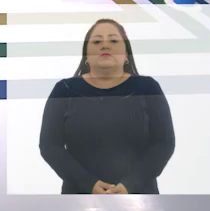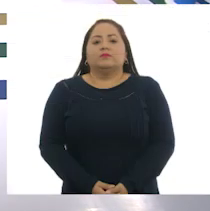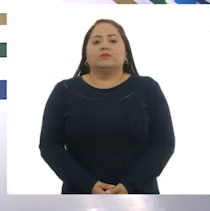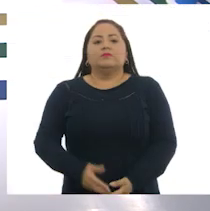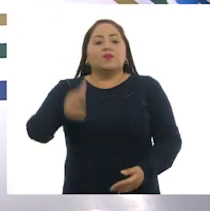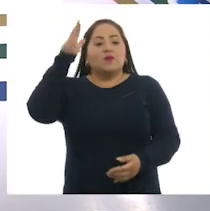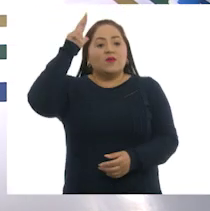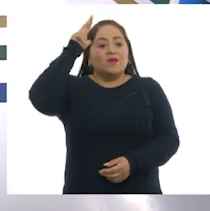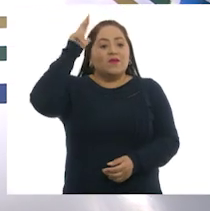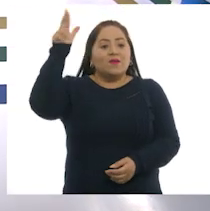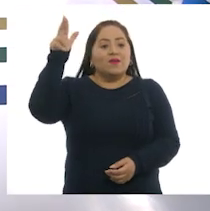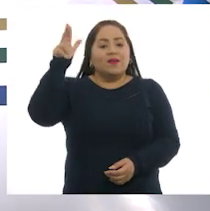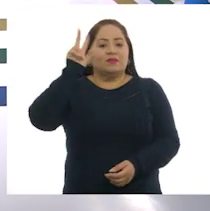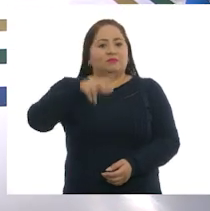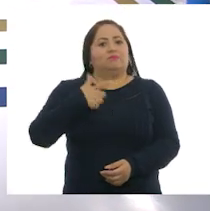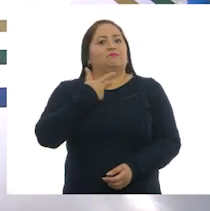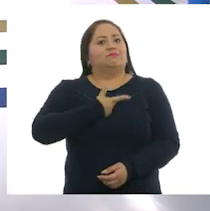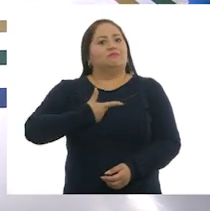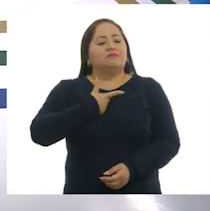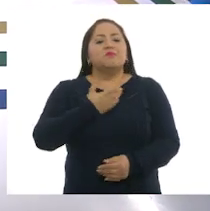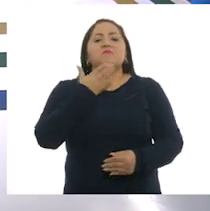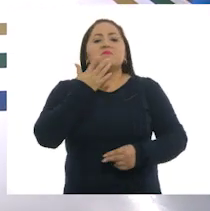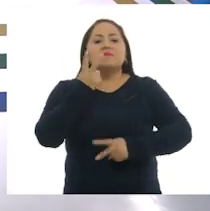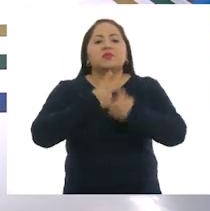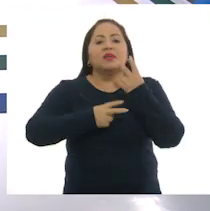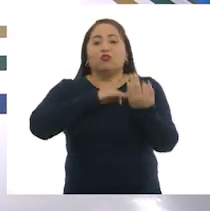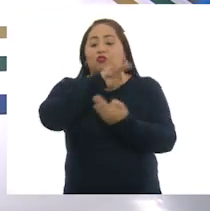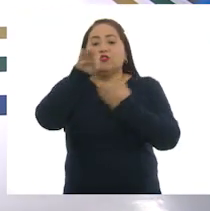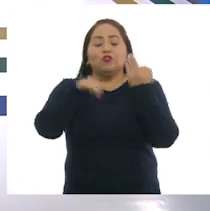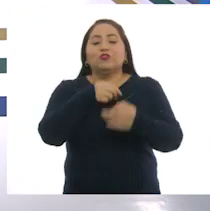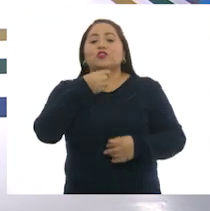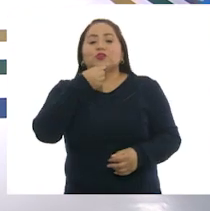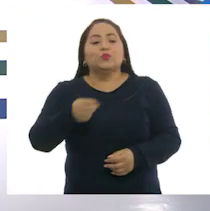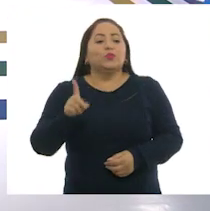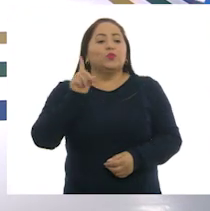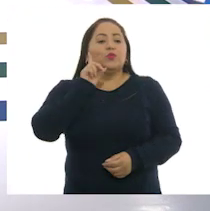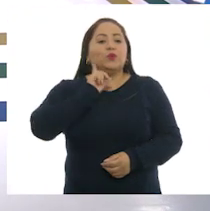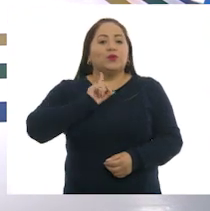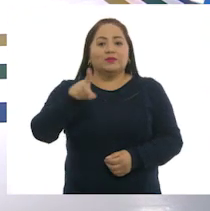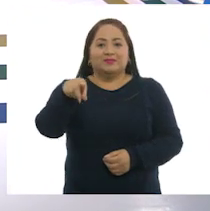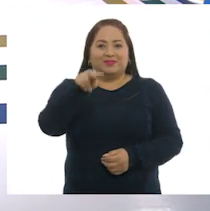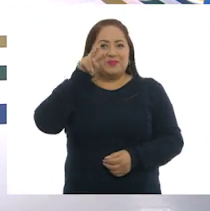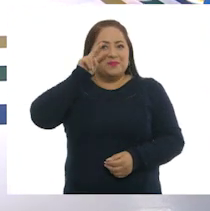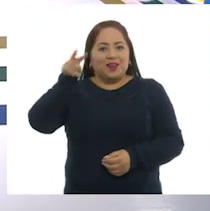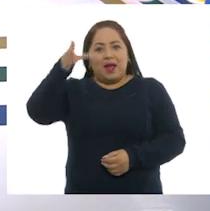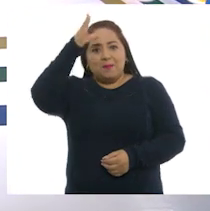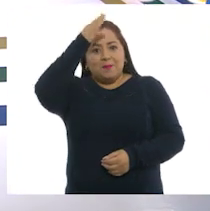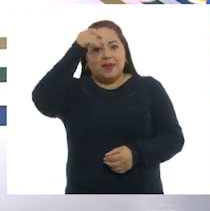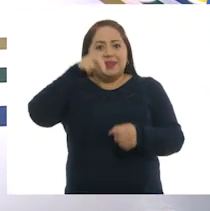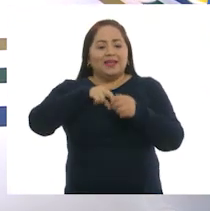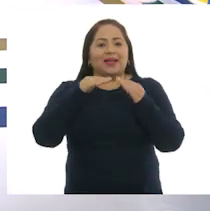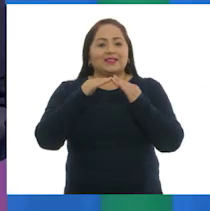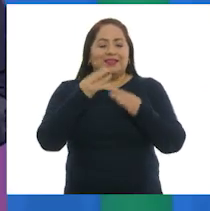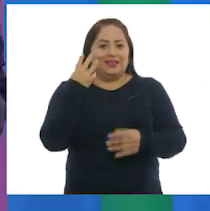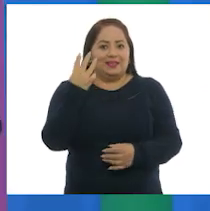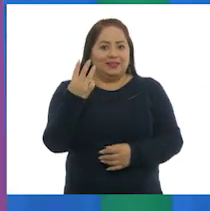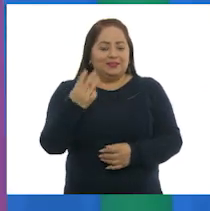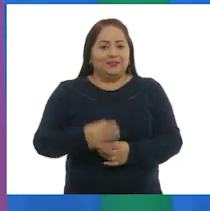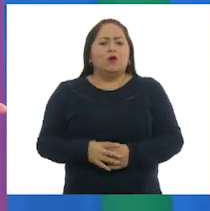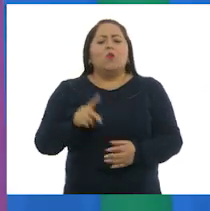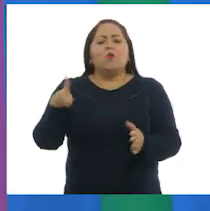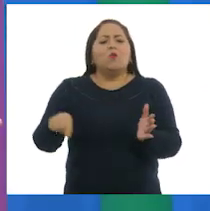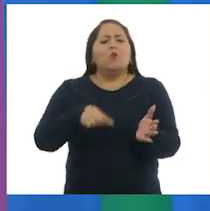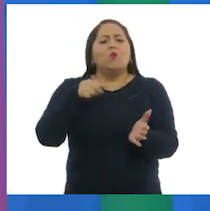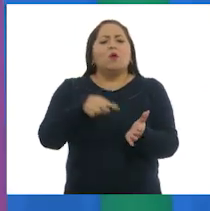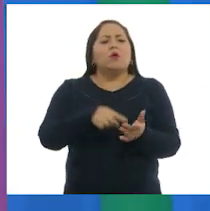Hola, me da mucho gusto darle la bienvenida a todas las niñas y a todos los niños que nos siguen en Aprende en Casa 3. Un